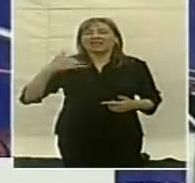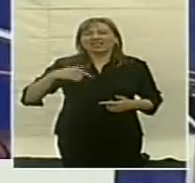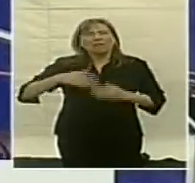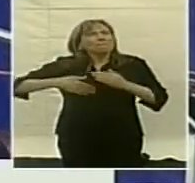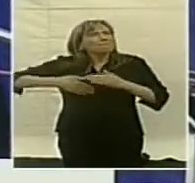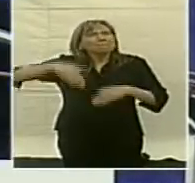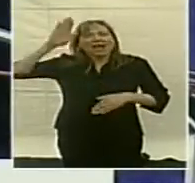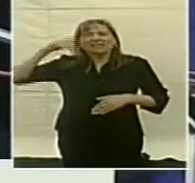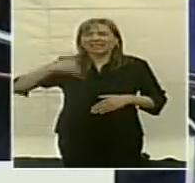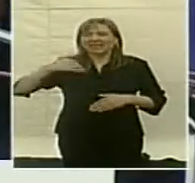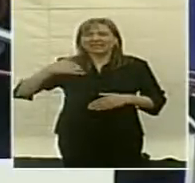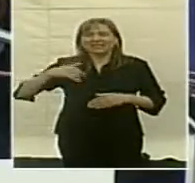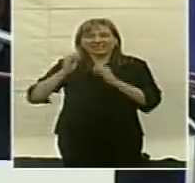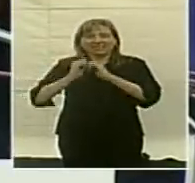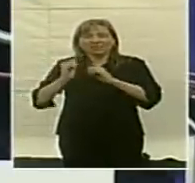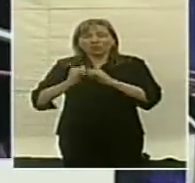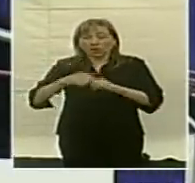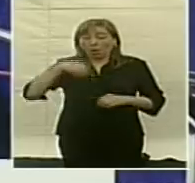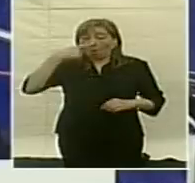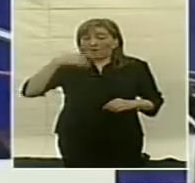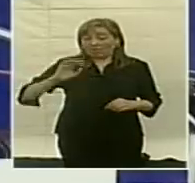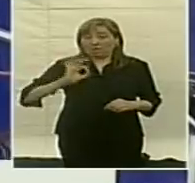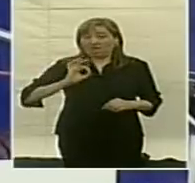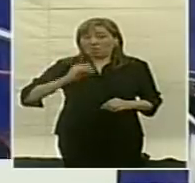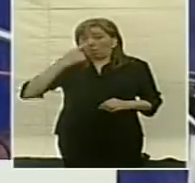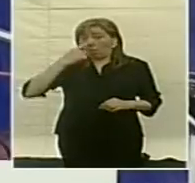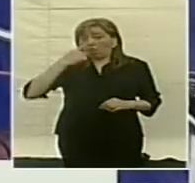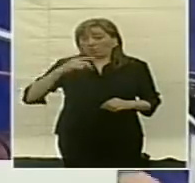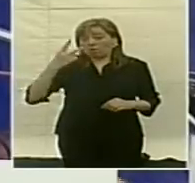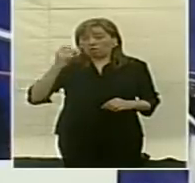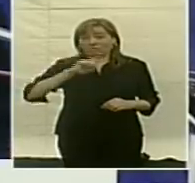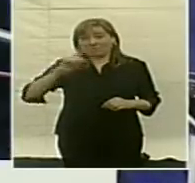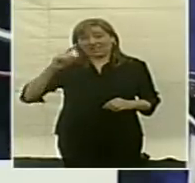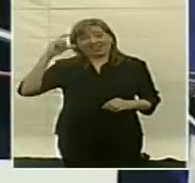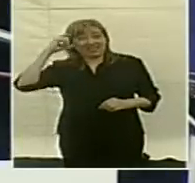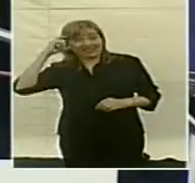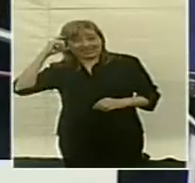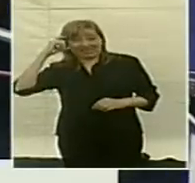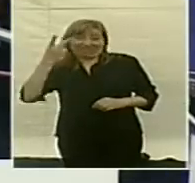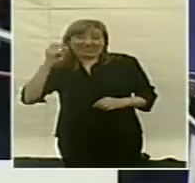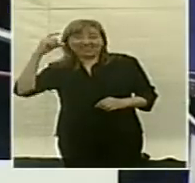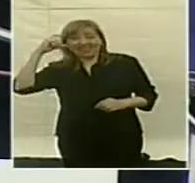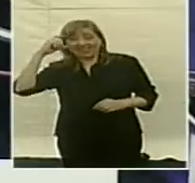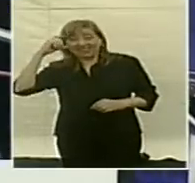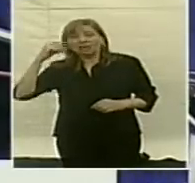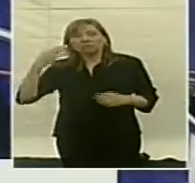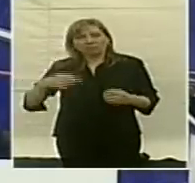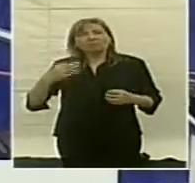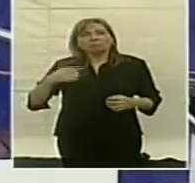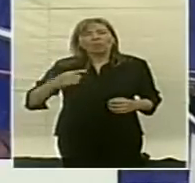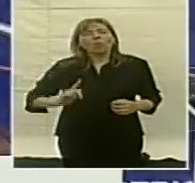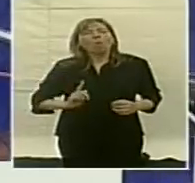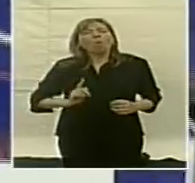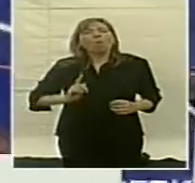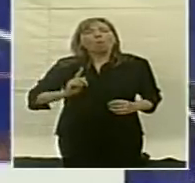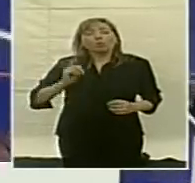nuestra historia. y en el último año, en el 2010, tenemos el orgullo también